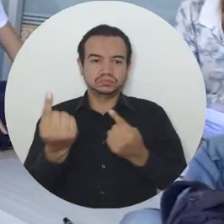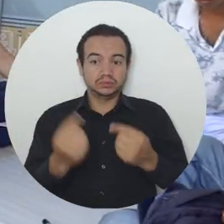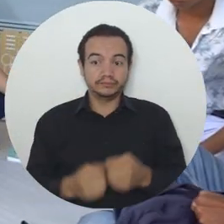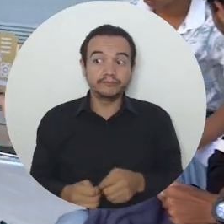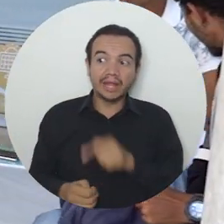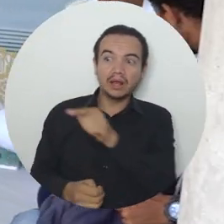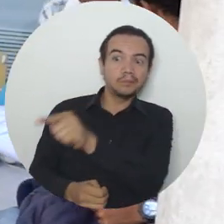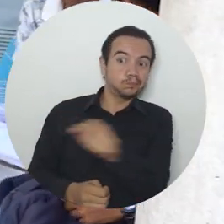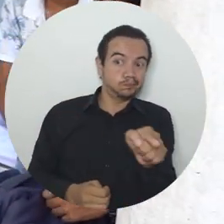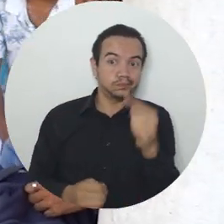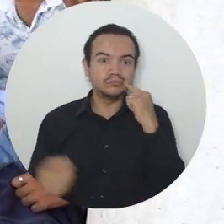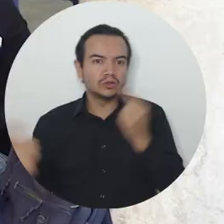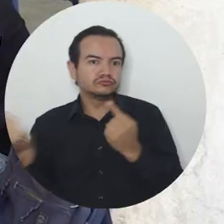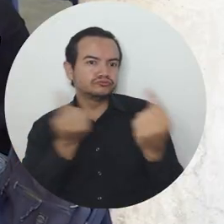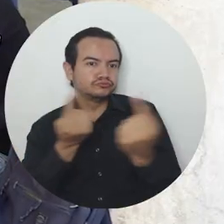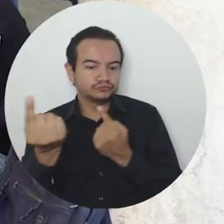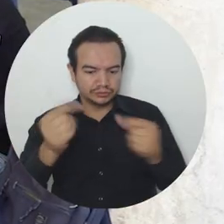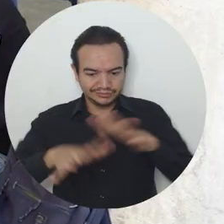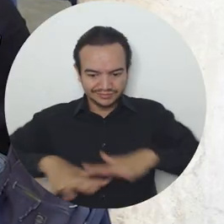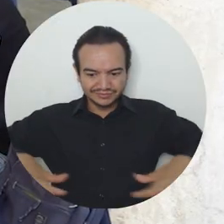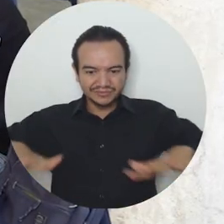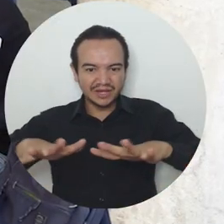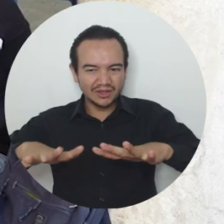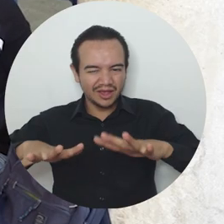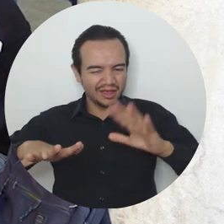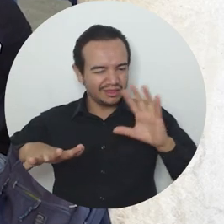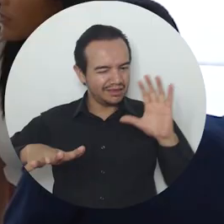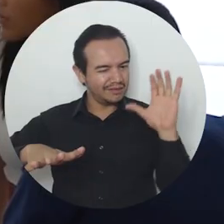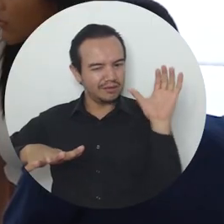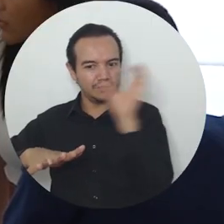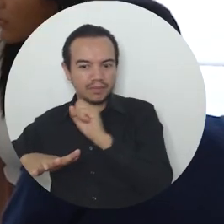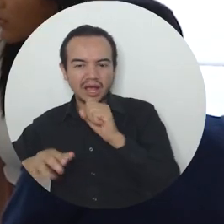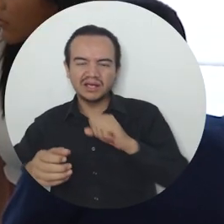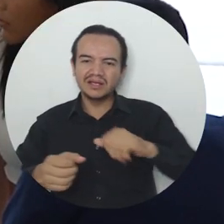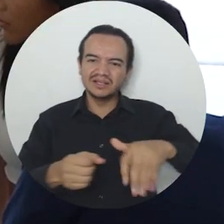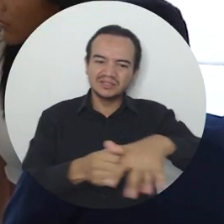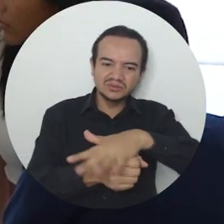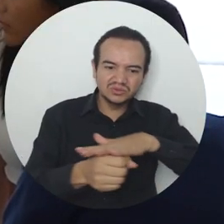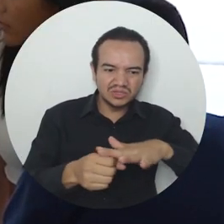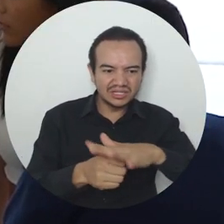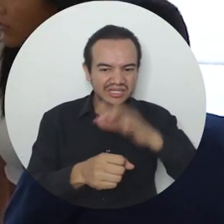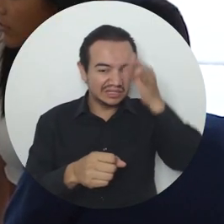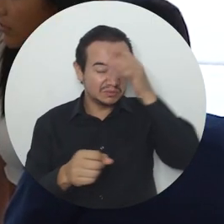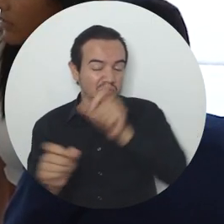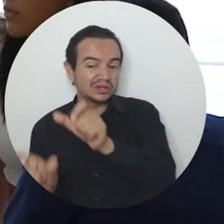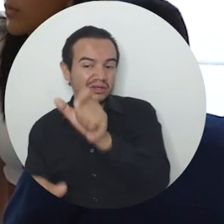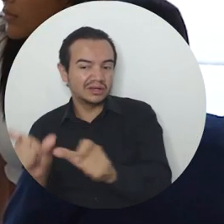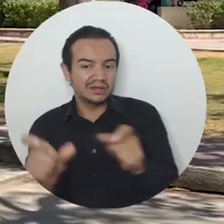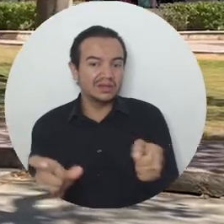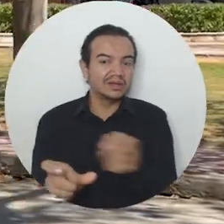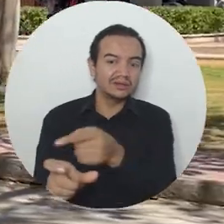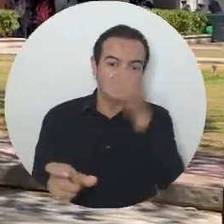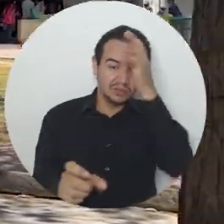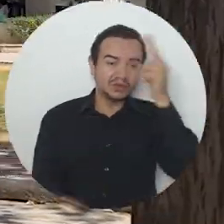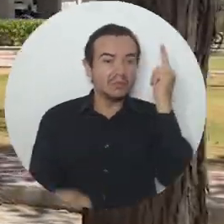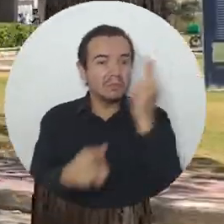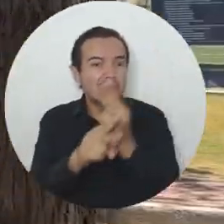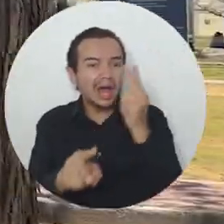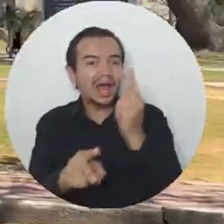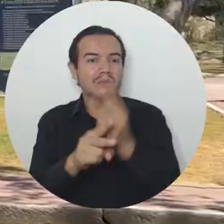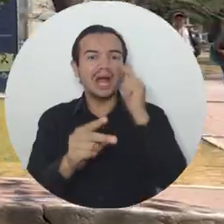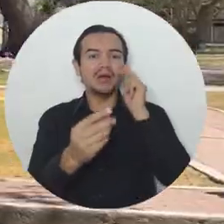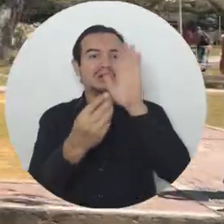Con la participación de los estudiantes en estos espacios, Uni Magdalena identifica al detalle escenarios en los que la integridad de sus educandos